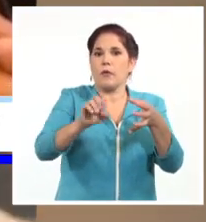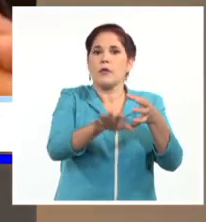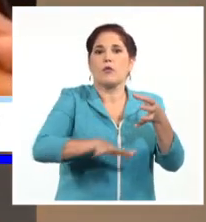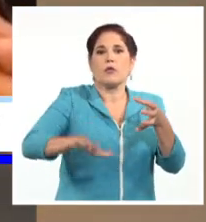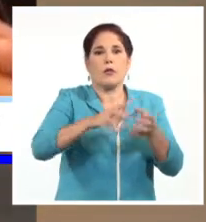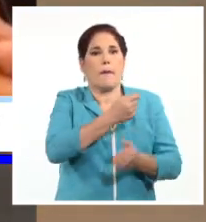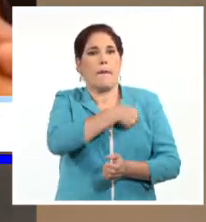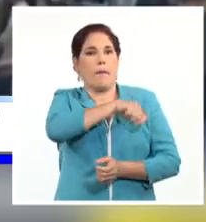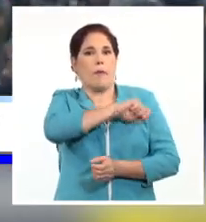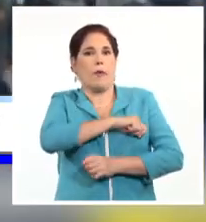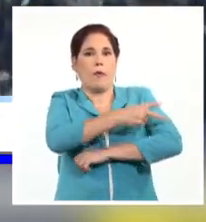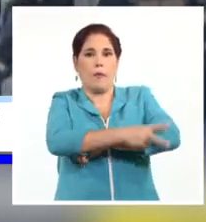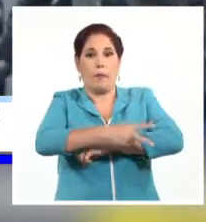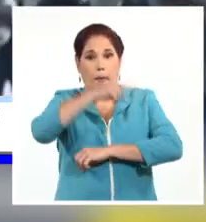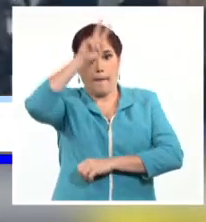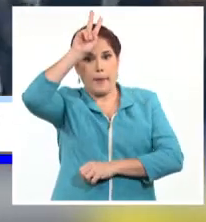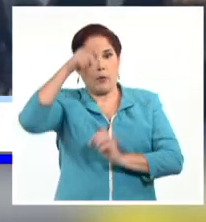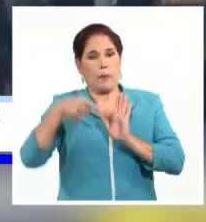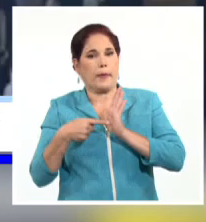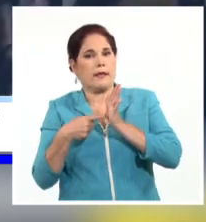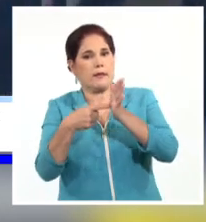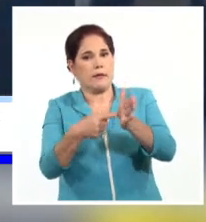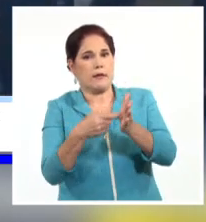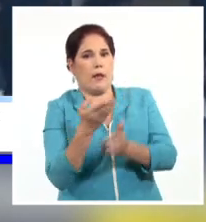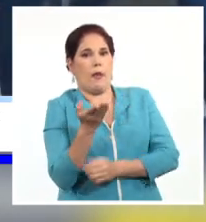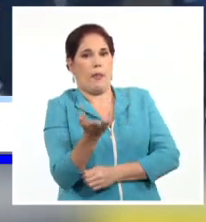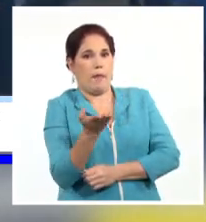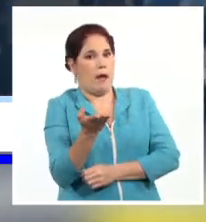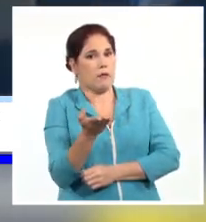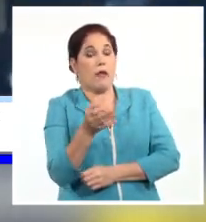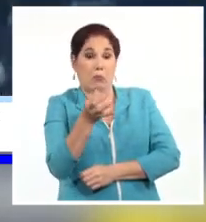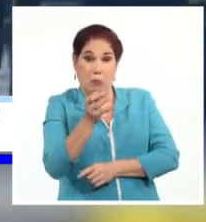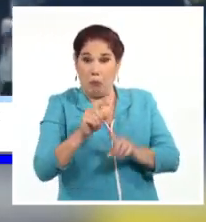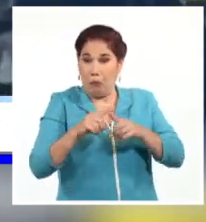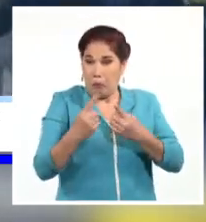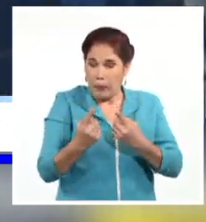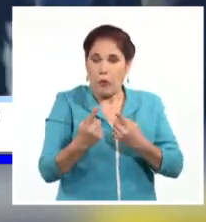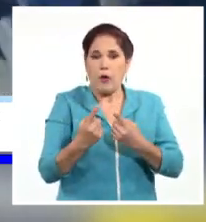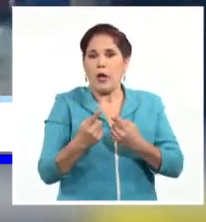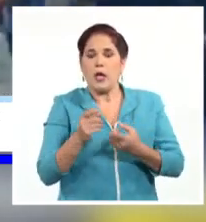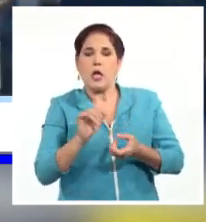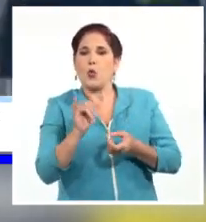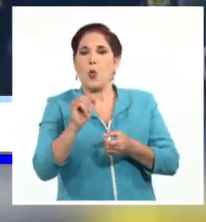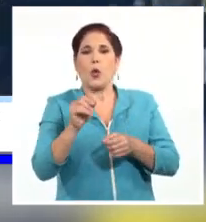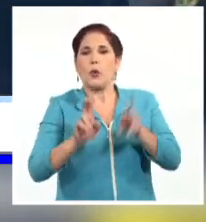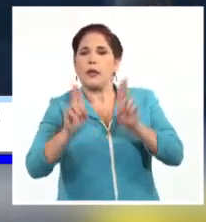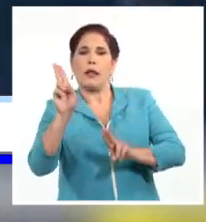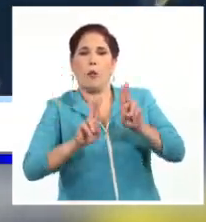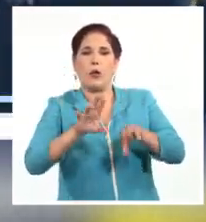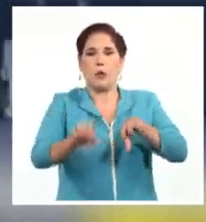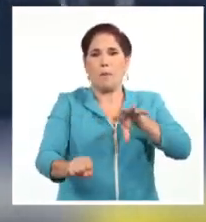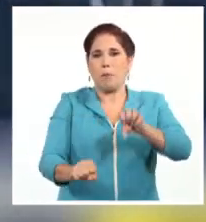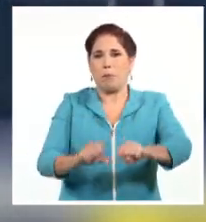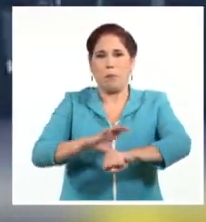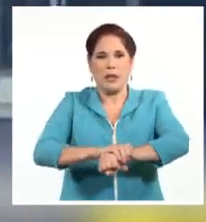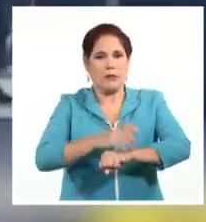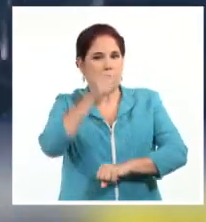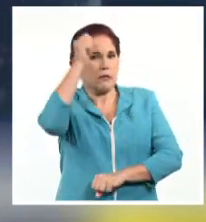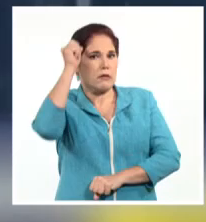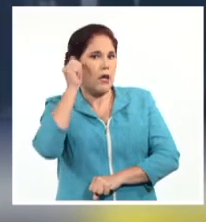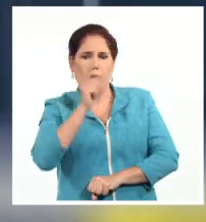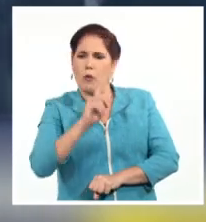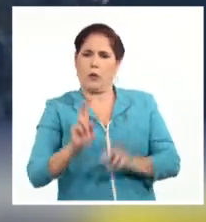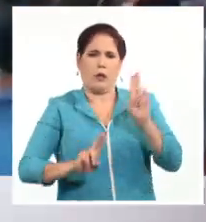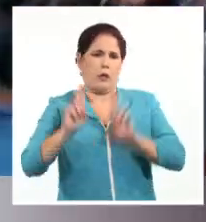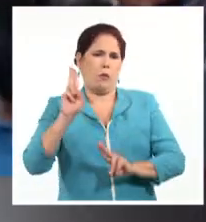civil en el Perú, también presentaron una demanda de habeas corpus debido a la arbitrariedad en las detenciones de este sábado en el campus